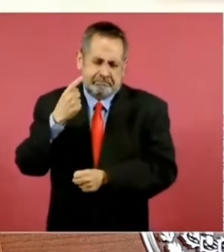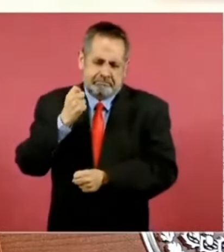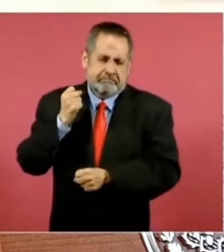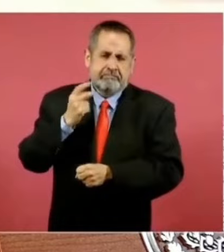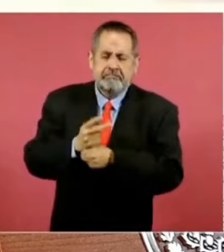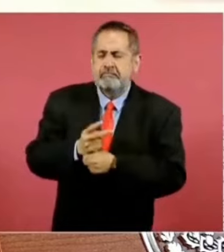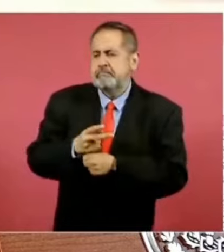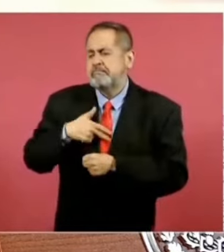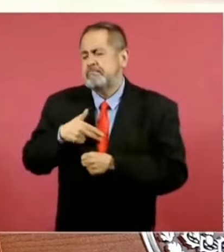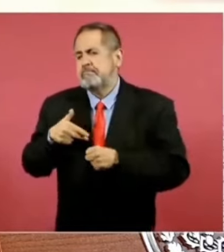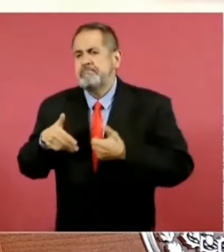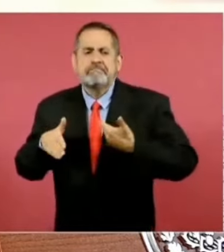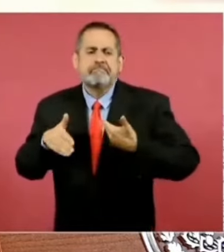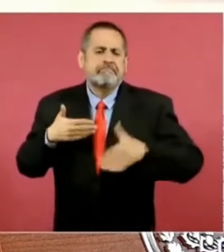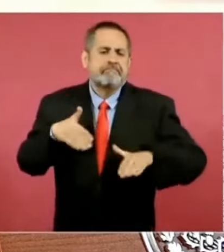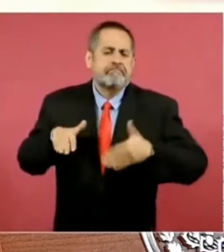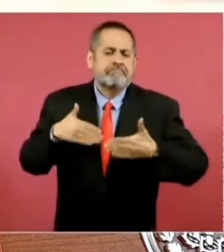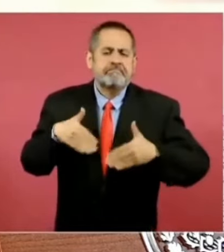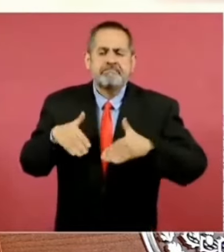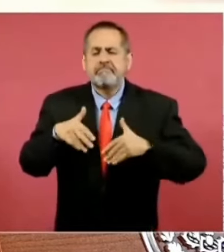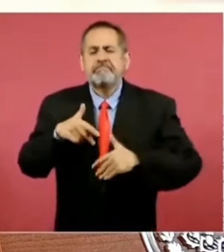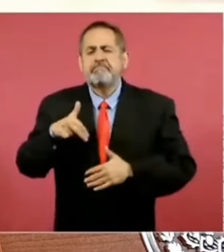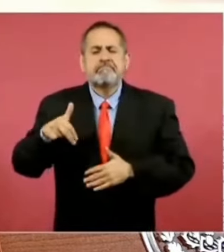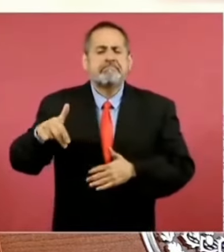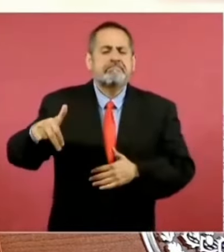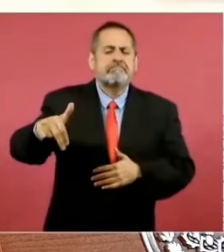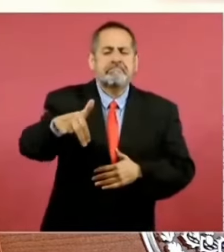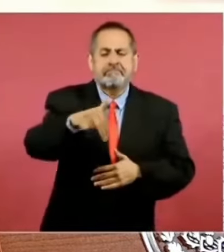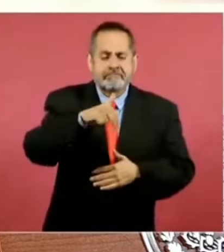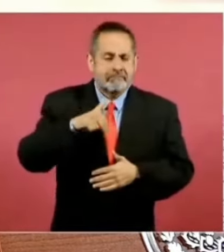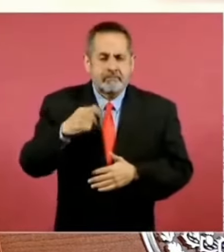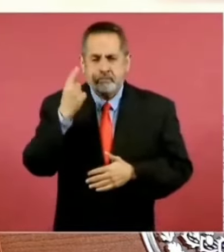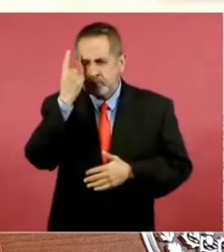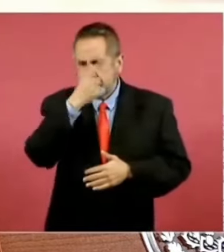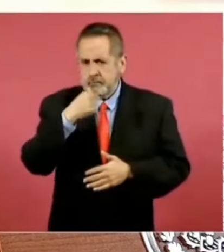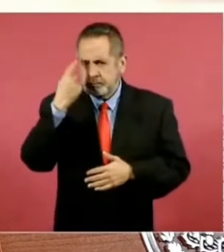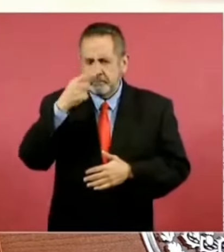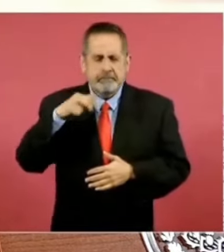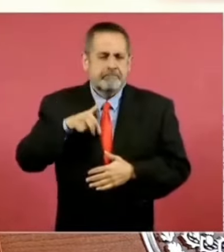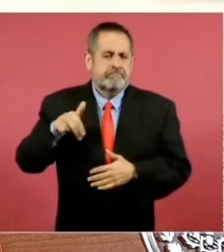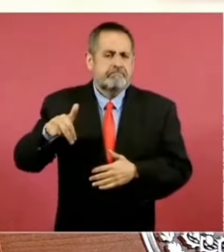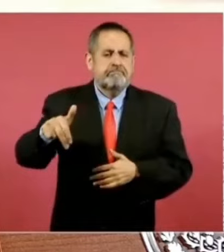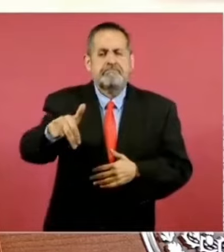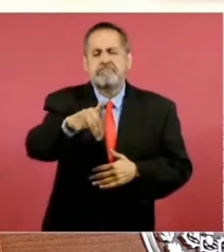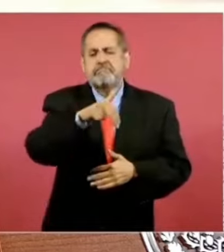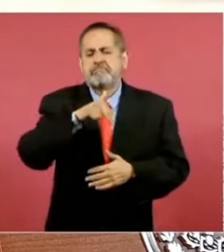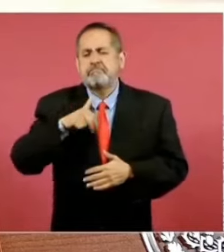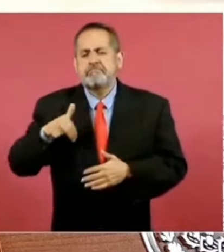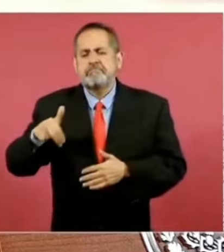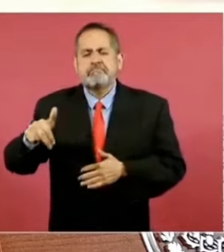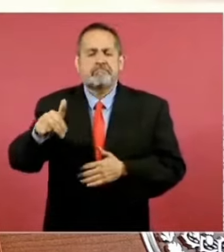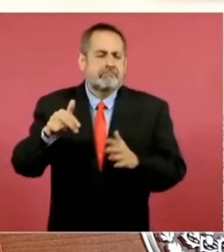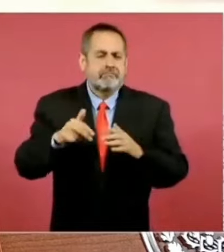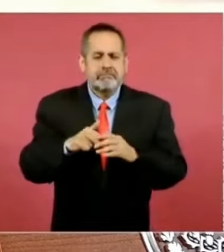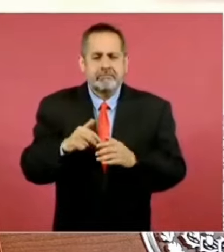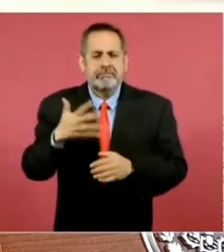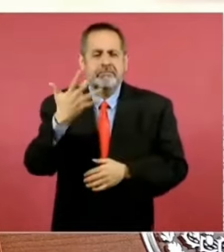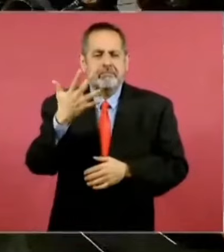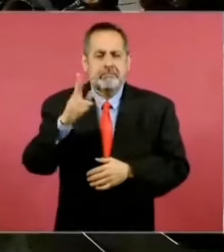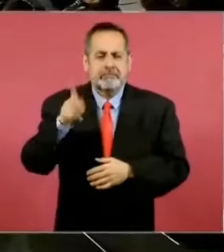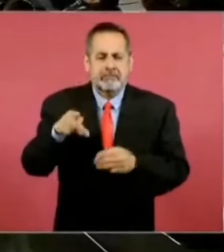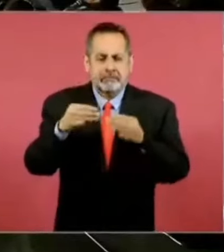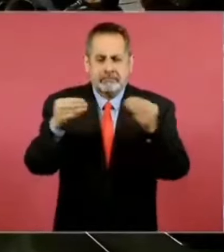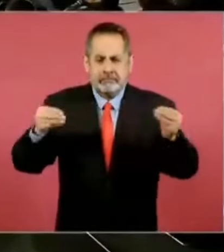caminar una hora, cinco kilómetros,